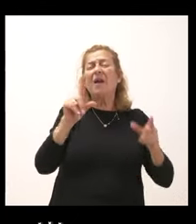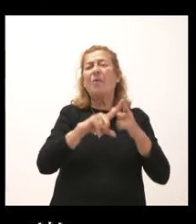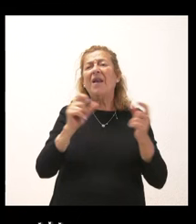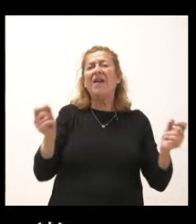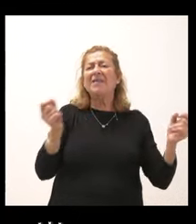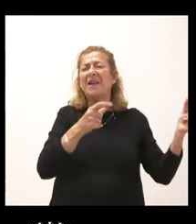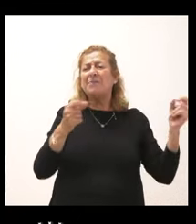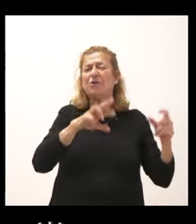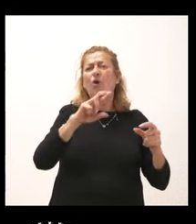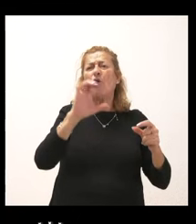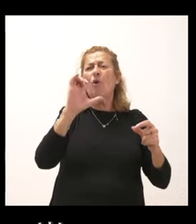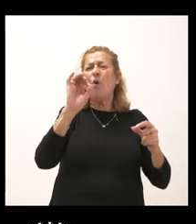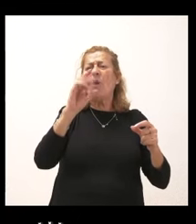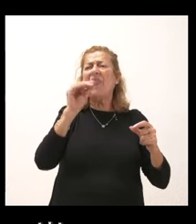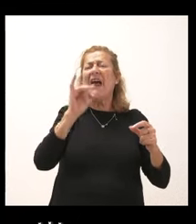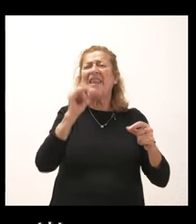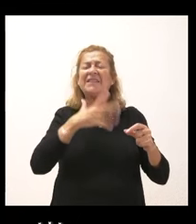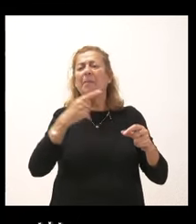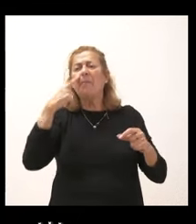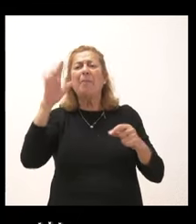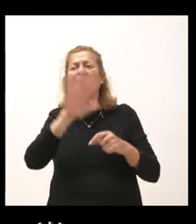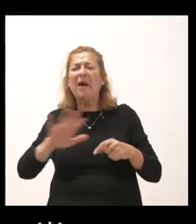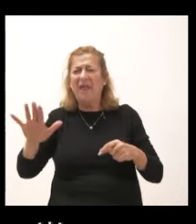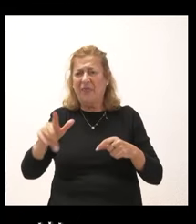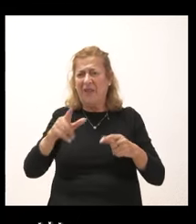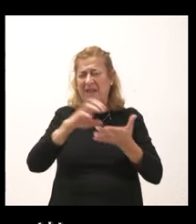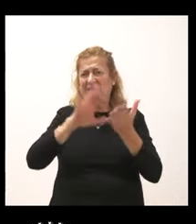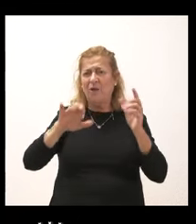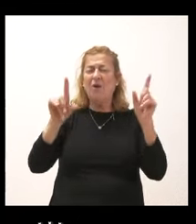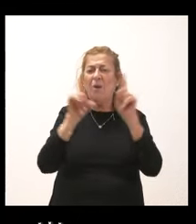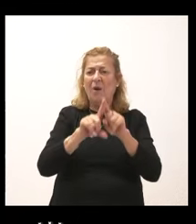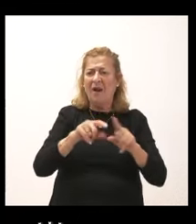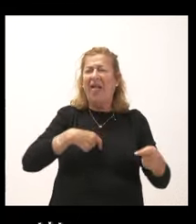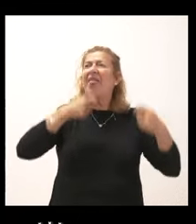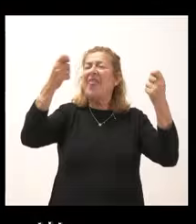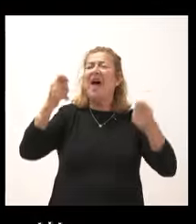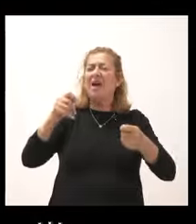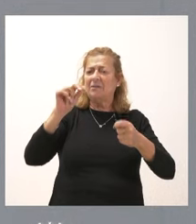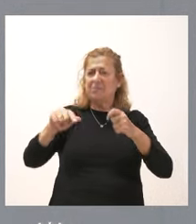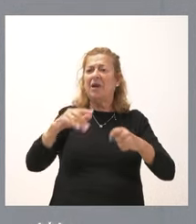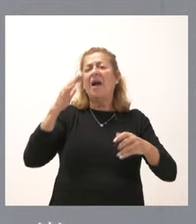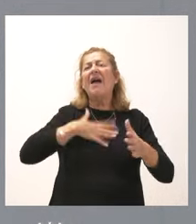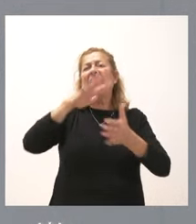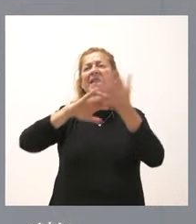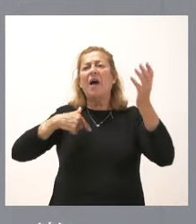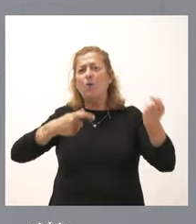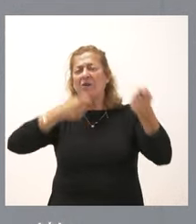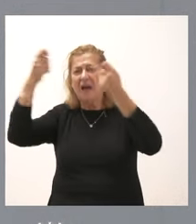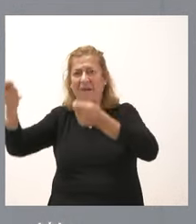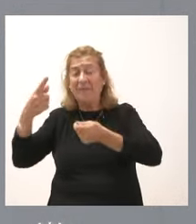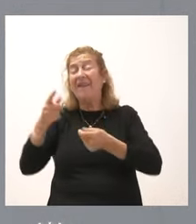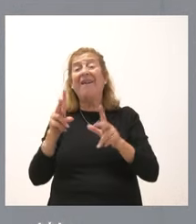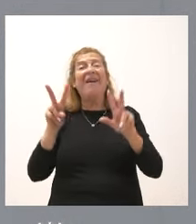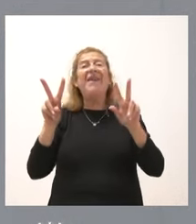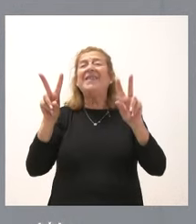Rodalíes. ¿Qué le parece a Castilla y León que se traspase esta competencia a Cataluña? Bueno, en este asunto